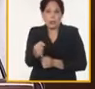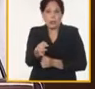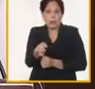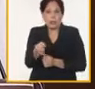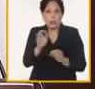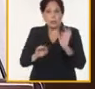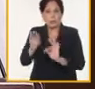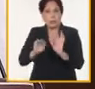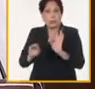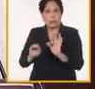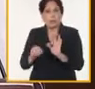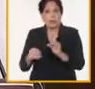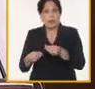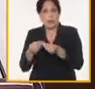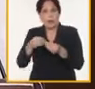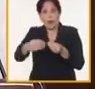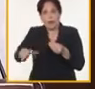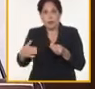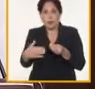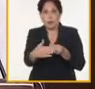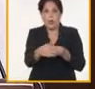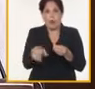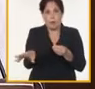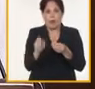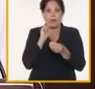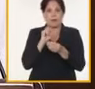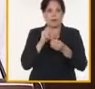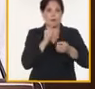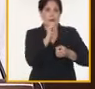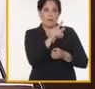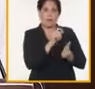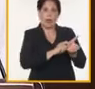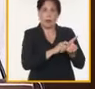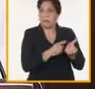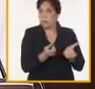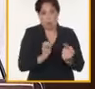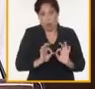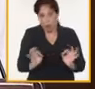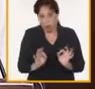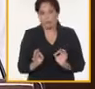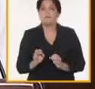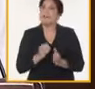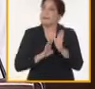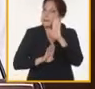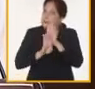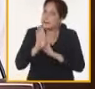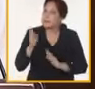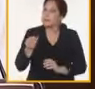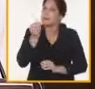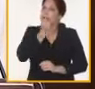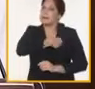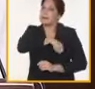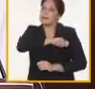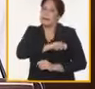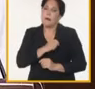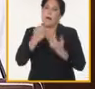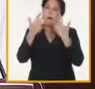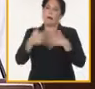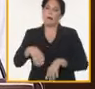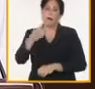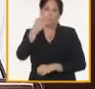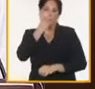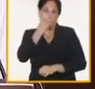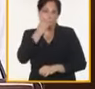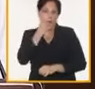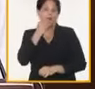y fertilización en presas y micropresas. Para avanzar en la soberanía alimentaria, es indispensable incrementar la producción de alimentos